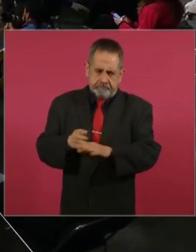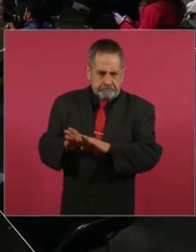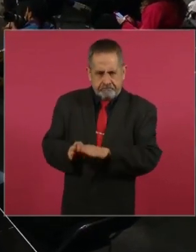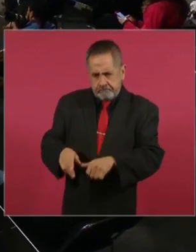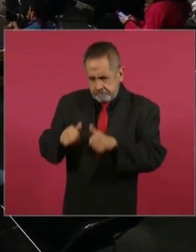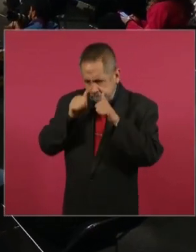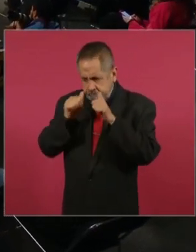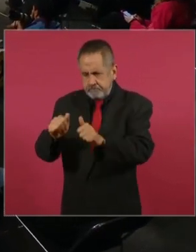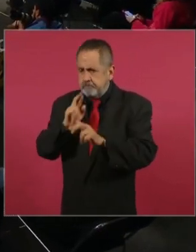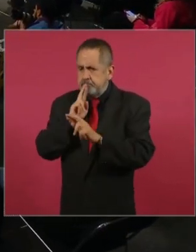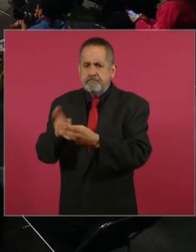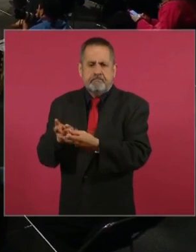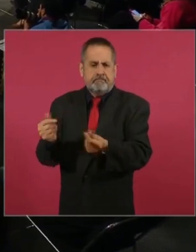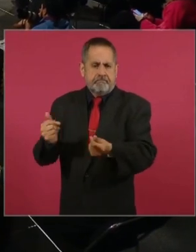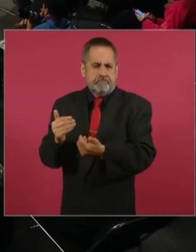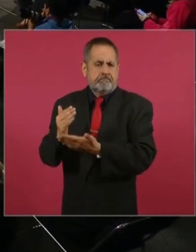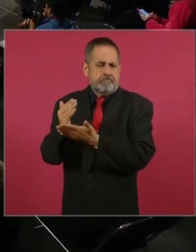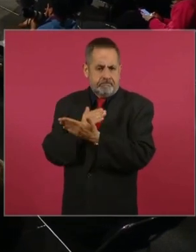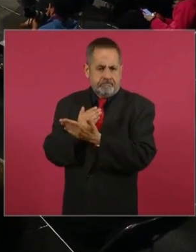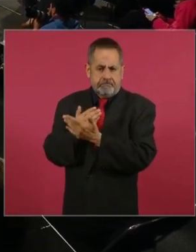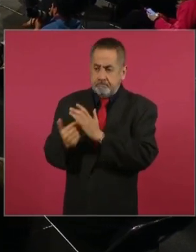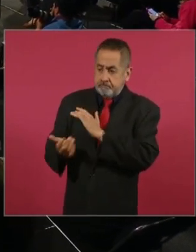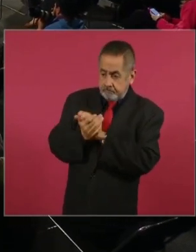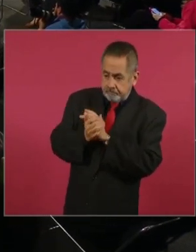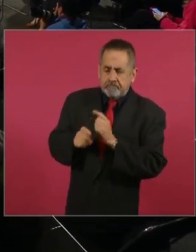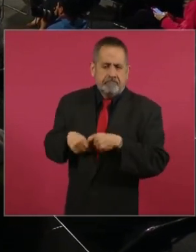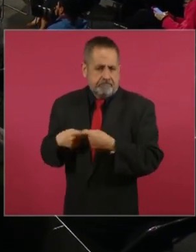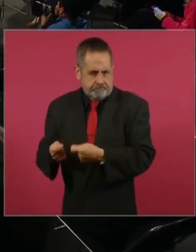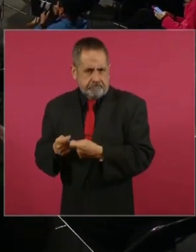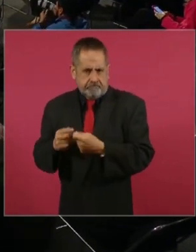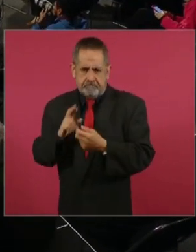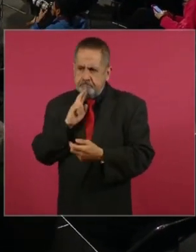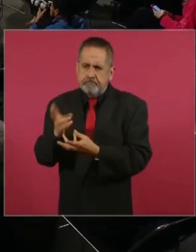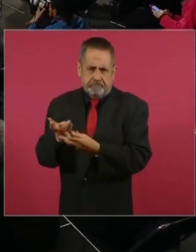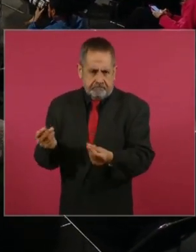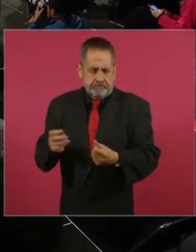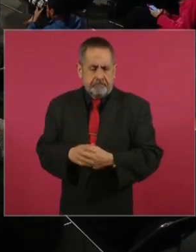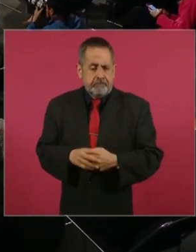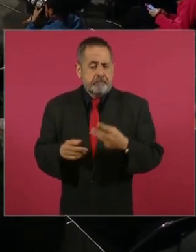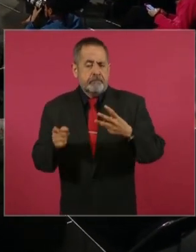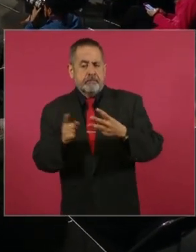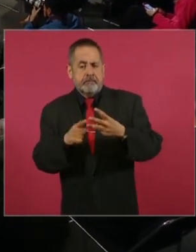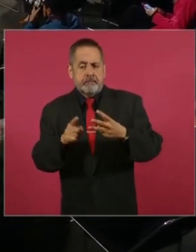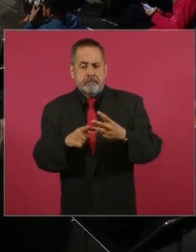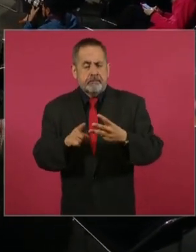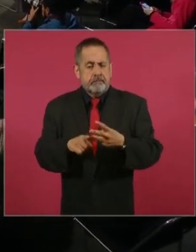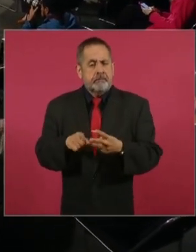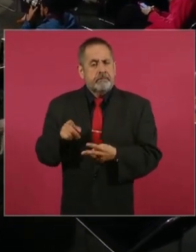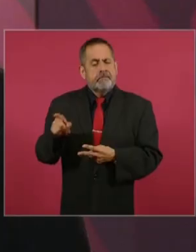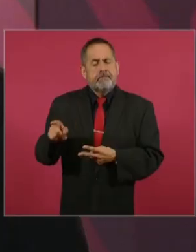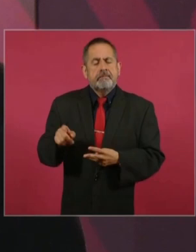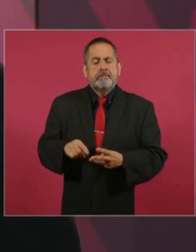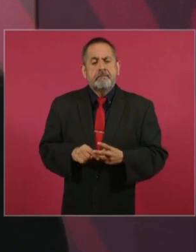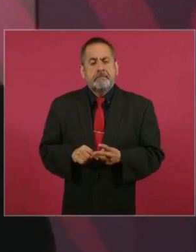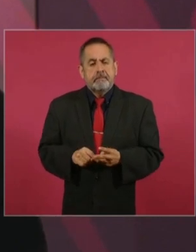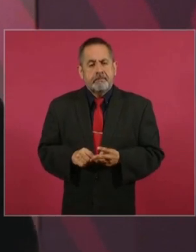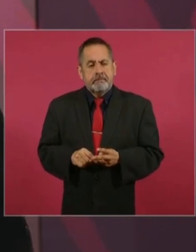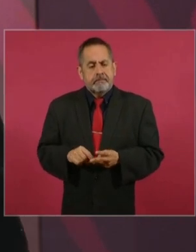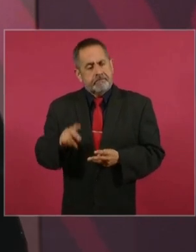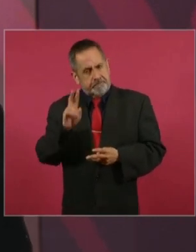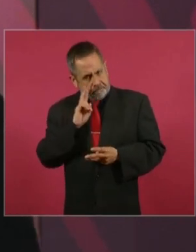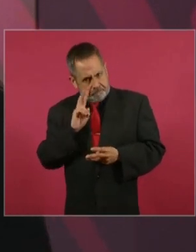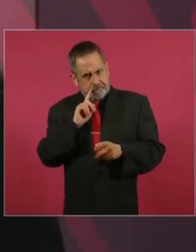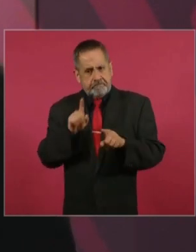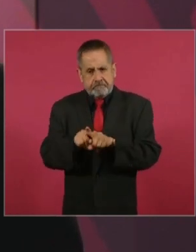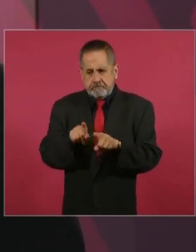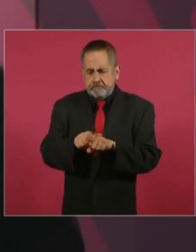resolver las demandas de la gente. En cuanto al estero, vamos a ver